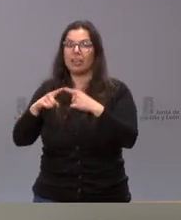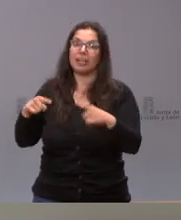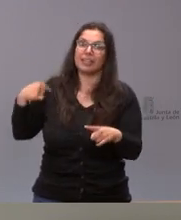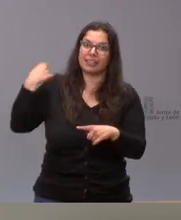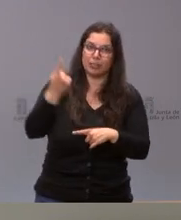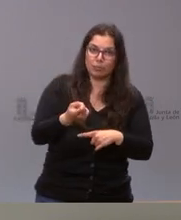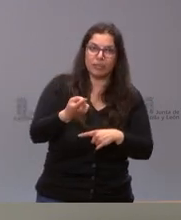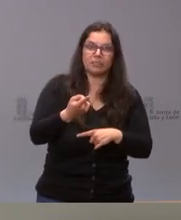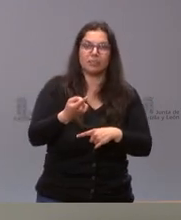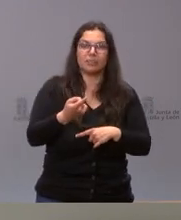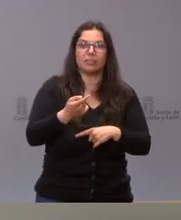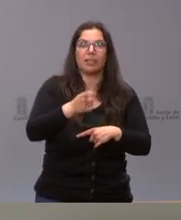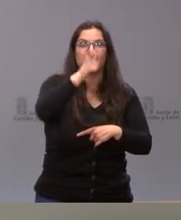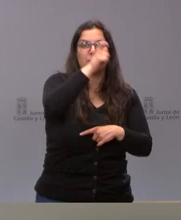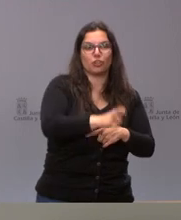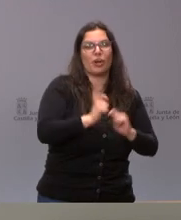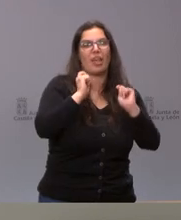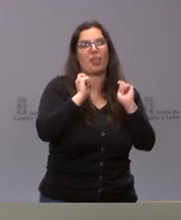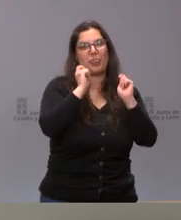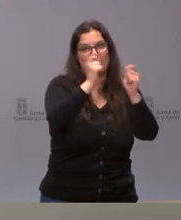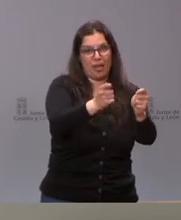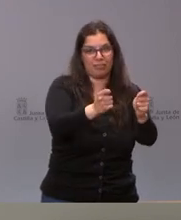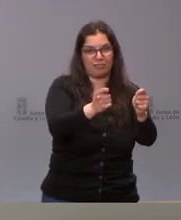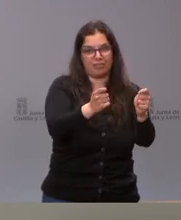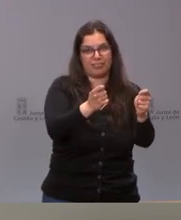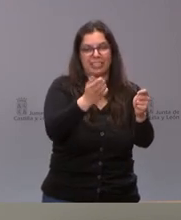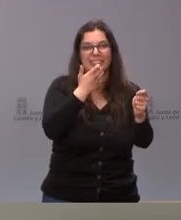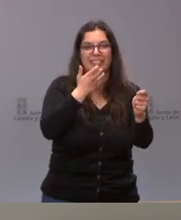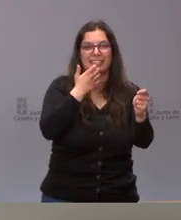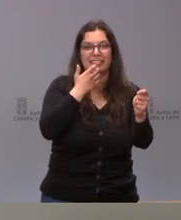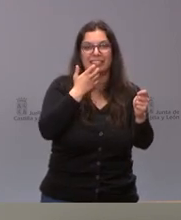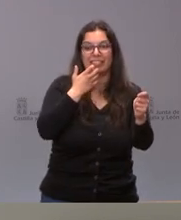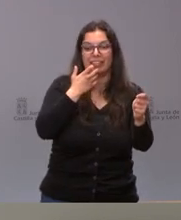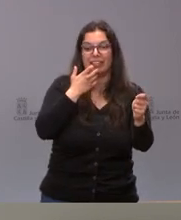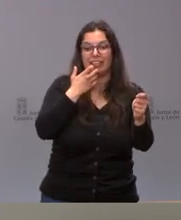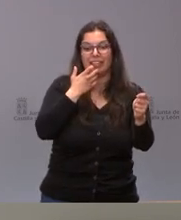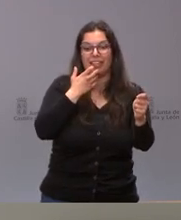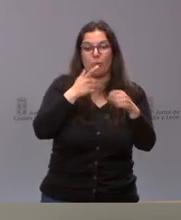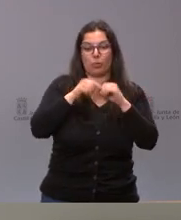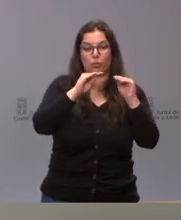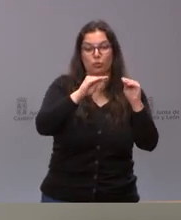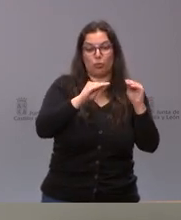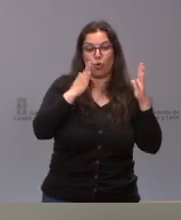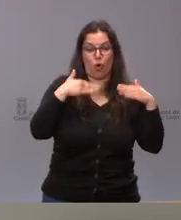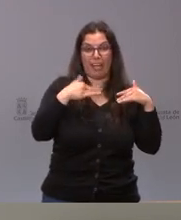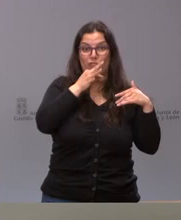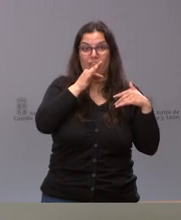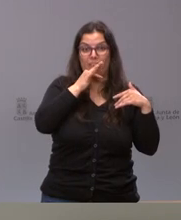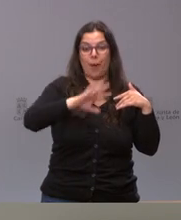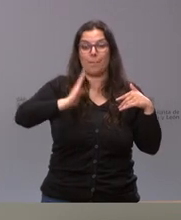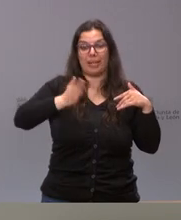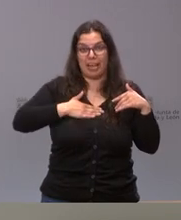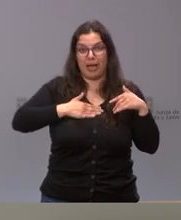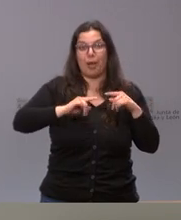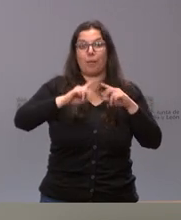designar la persona que ocupa una responsabilidad que todavía no se ha definido como tal en el propio boletín que se publica mañana y es por eso que primero hay que